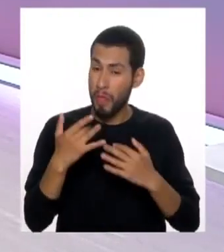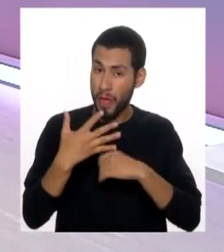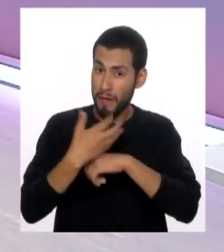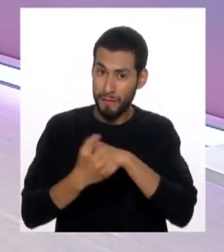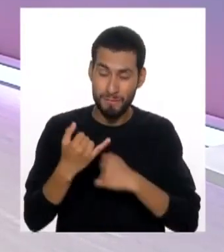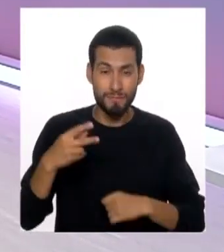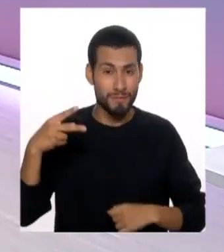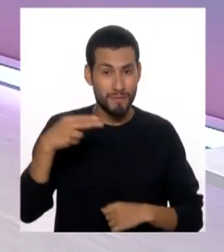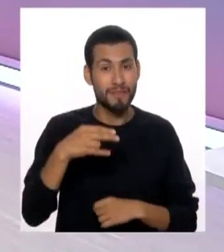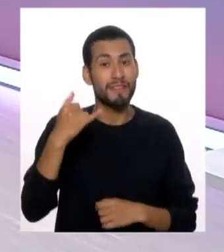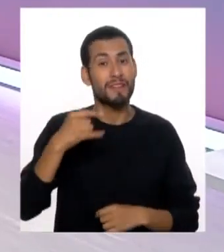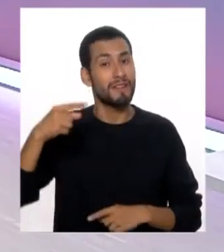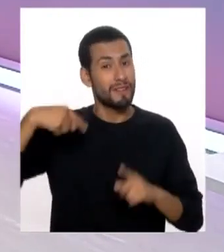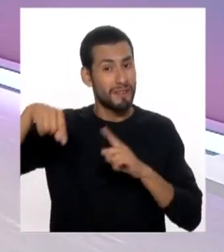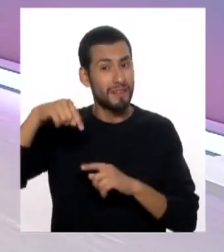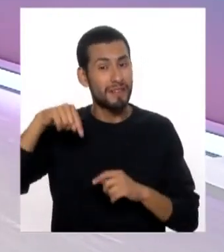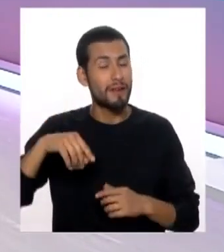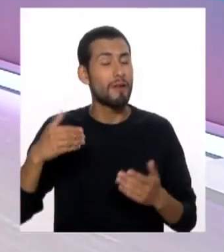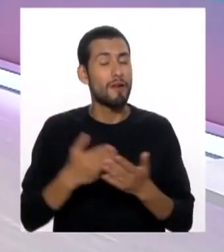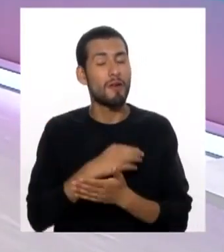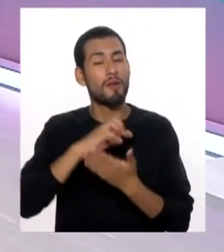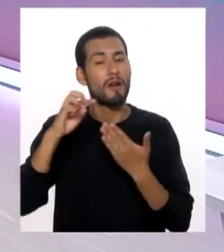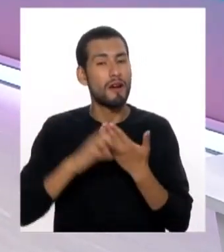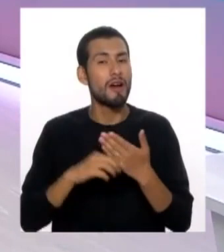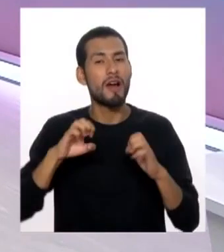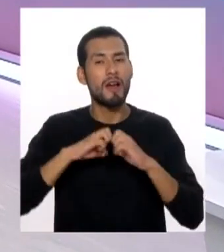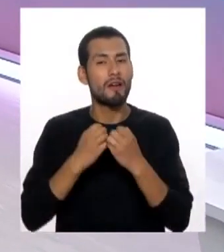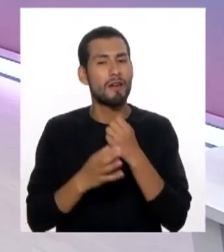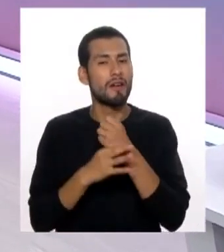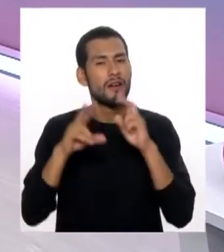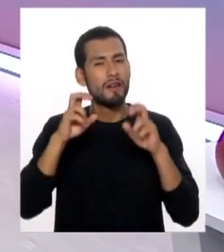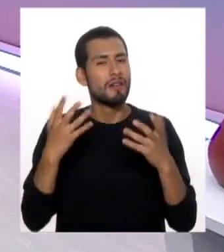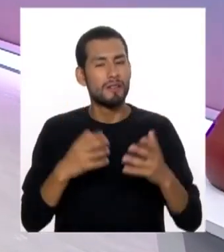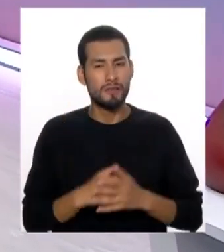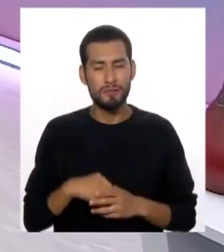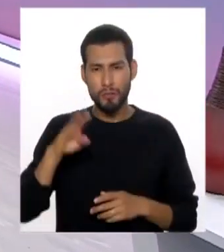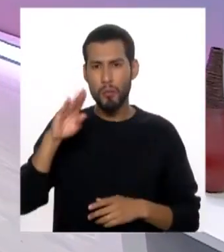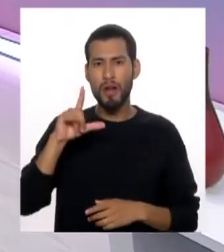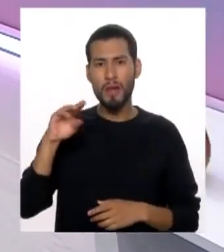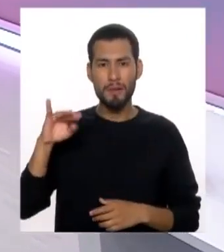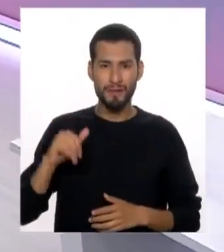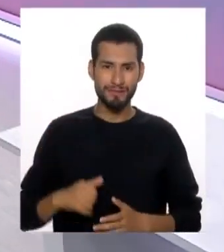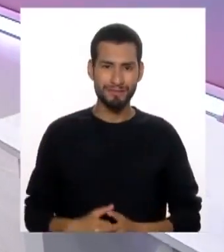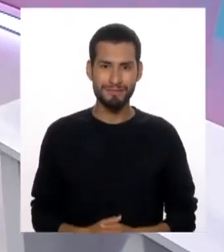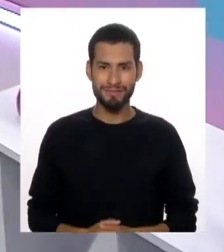más. Vamos al corte y ya volvemos con un nuevo programa de Cuerpo Médico hablando hoy de la bulimia.